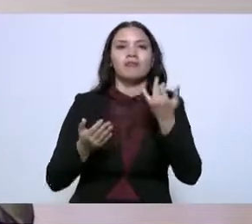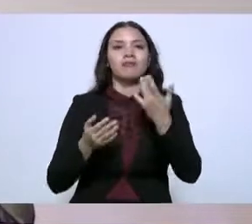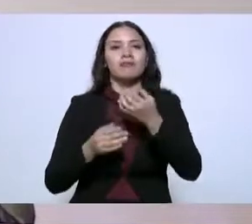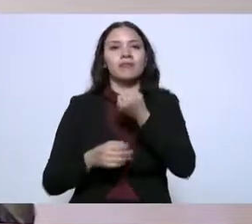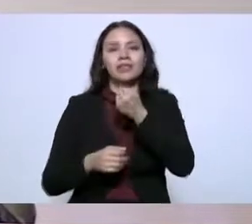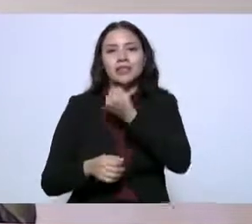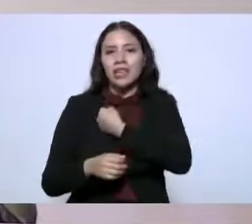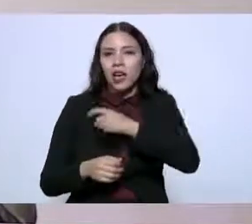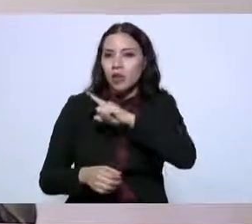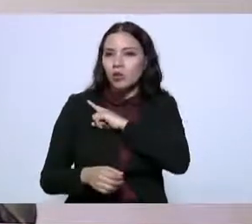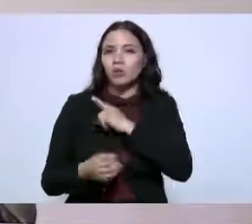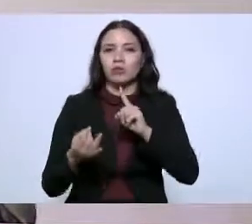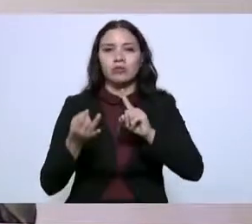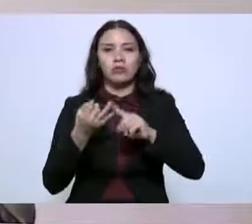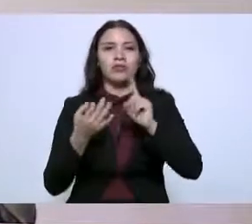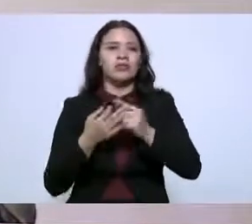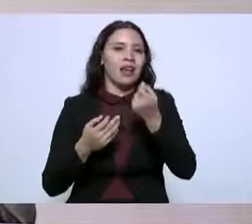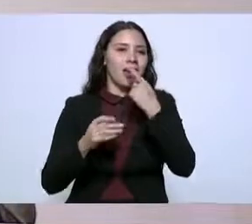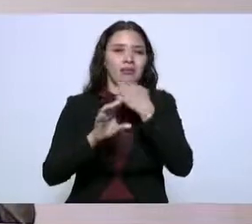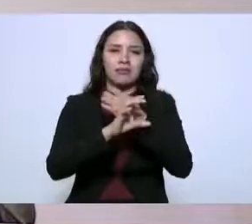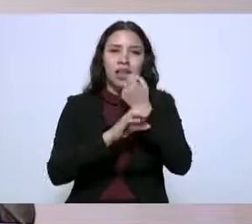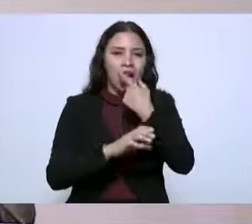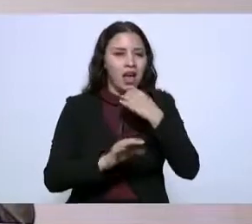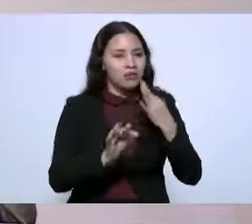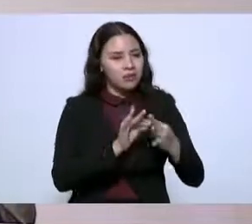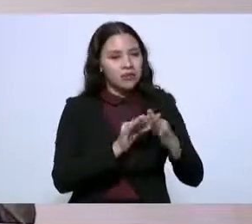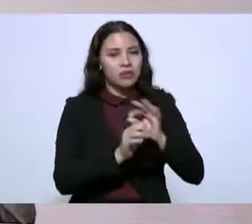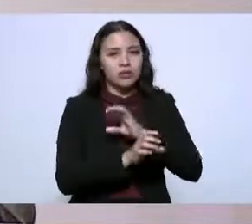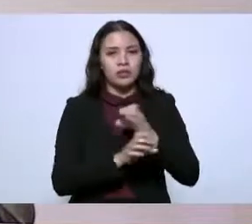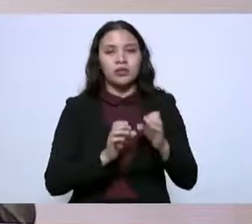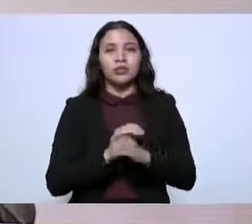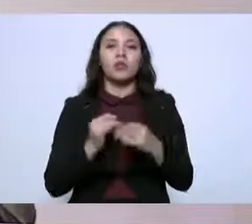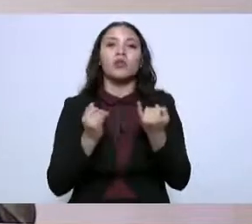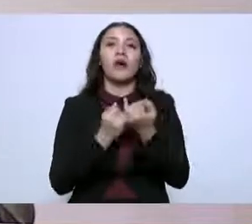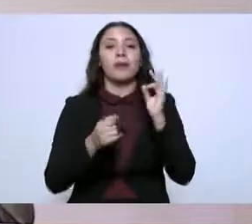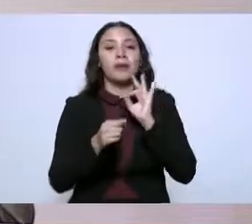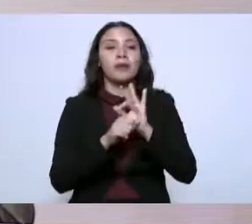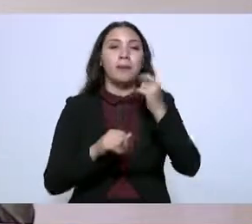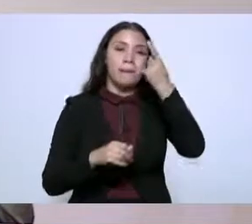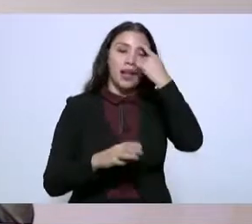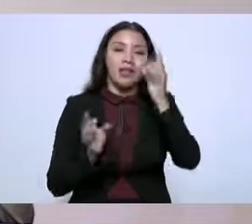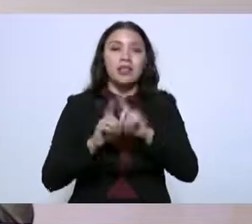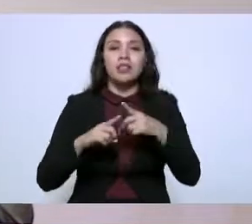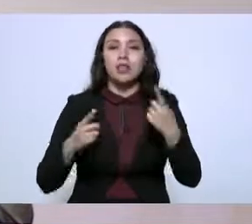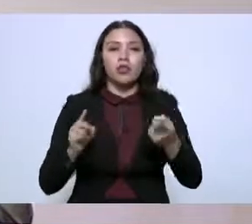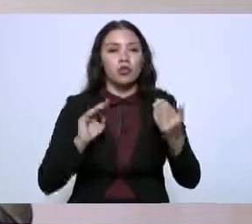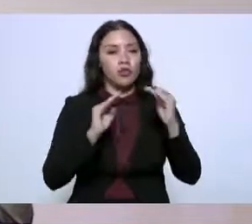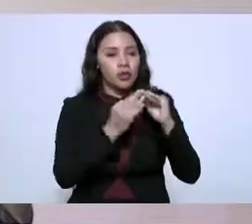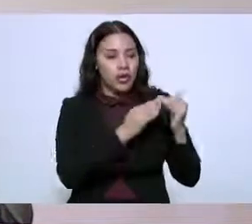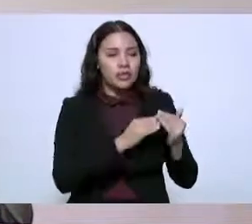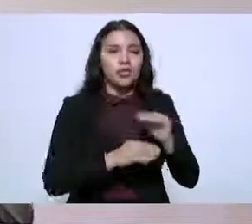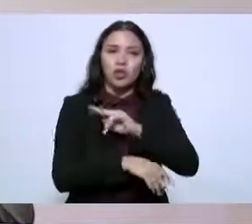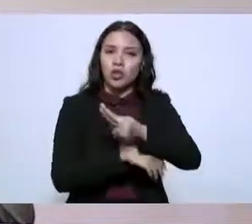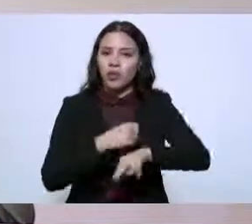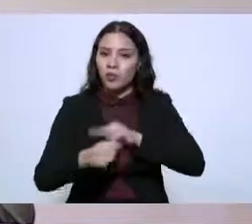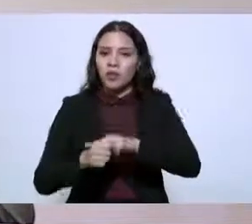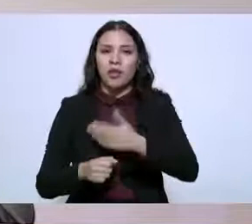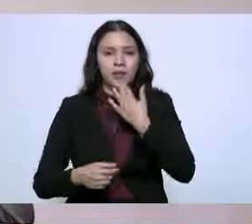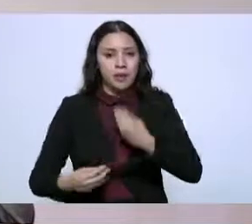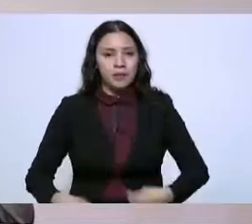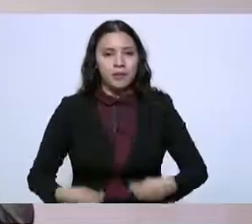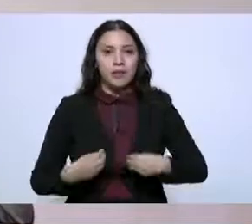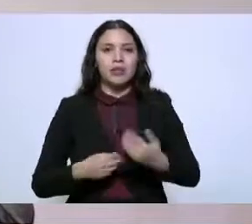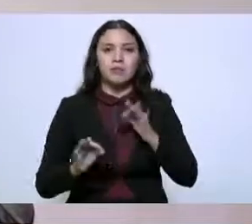y la suficiencia de sus medicamentos. Favorecer el desarrollo de una vivienda digna, modificando el